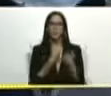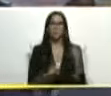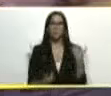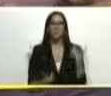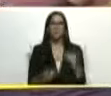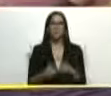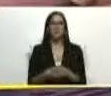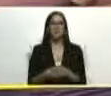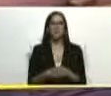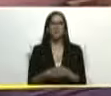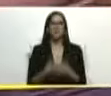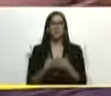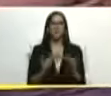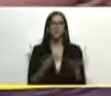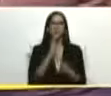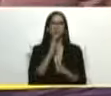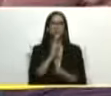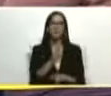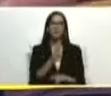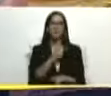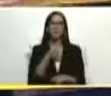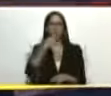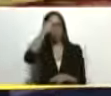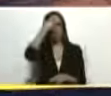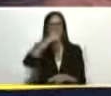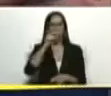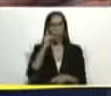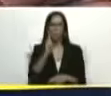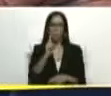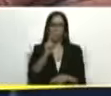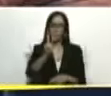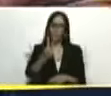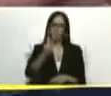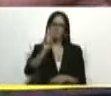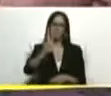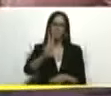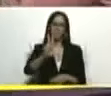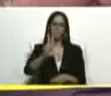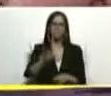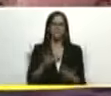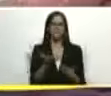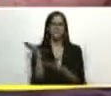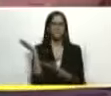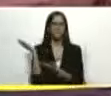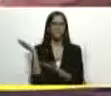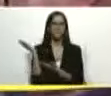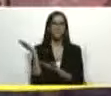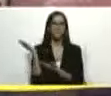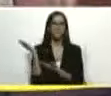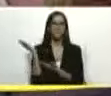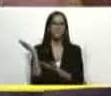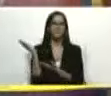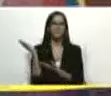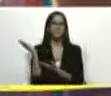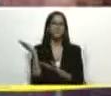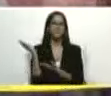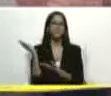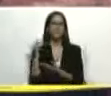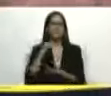la república dando respuesta a nuestro pueblo uno dos tres vamos Zoraida aquí estamos